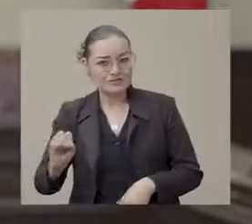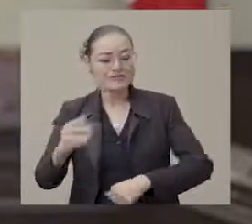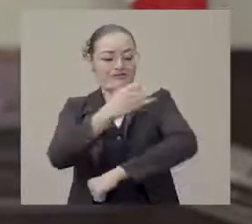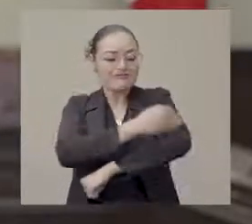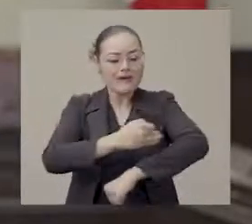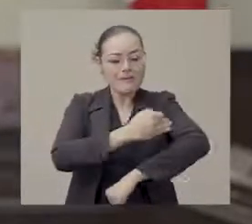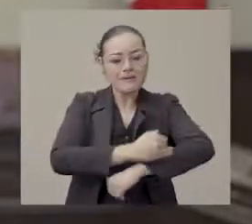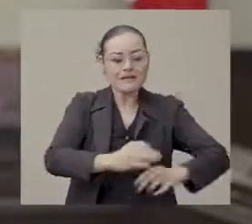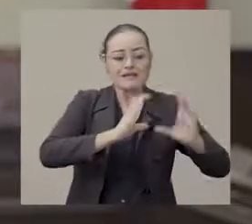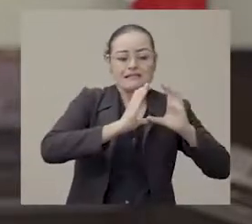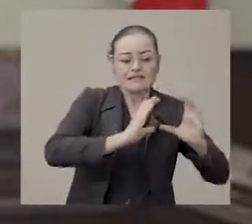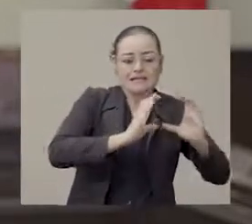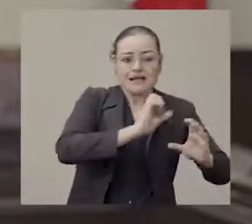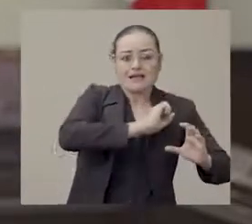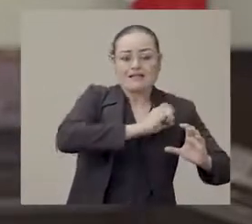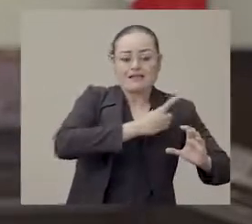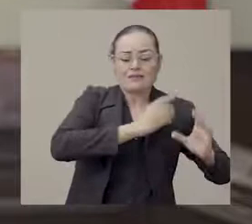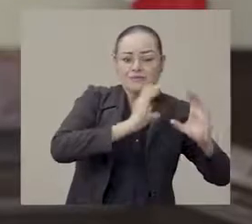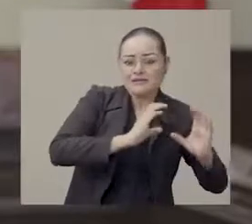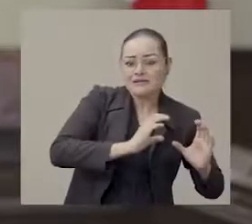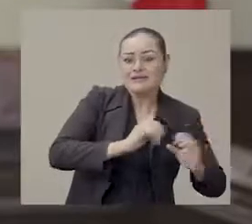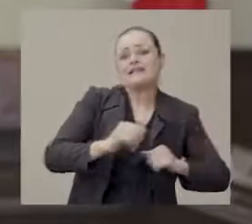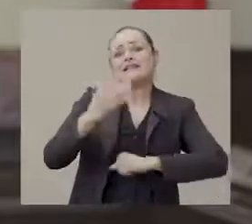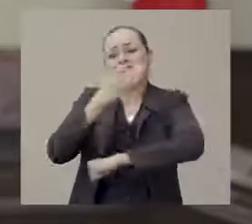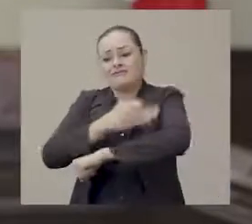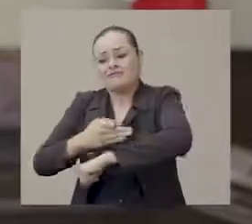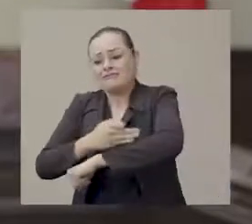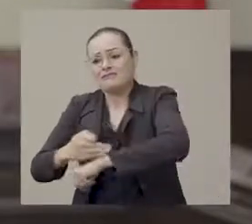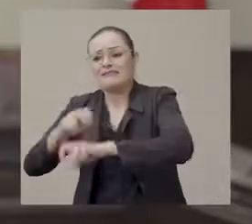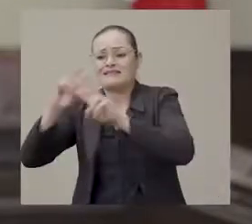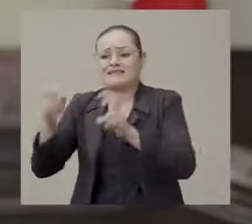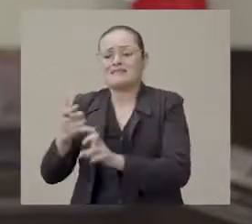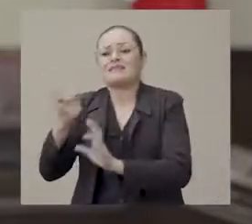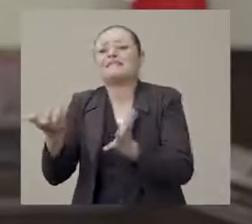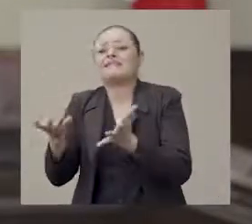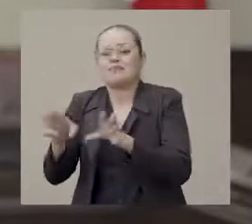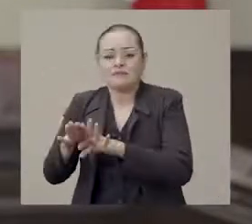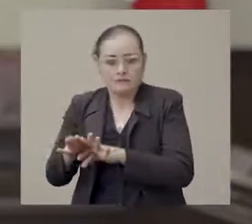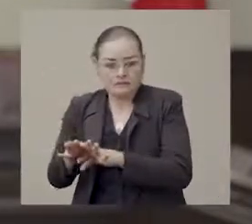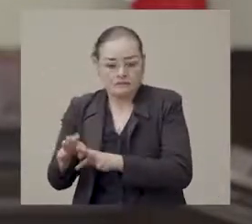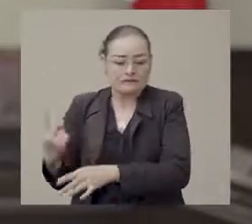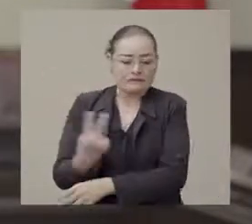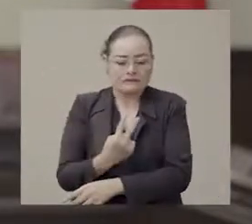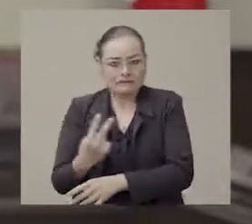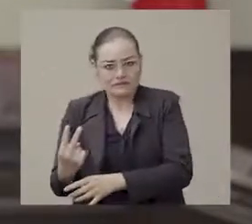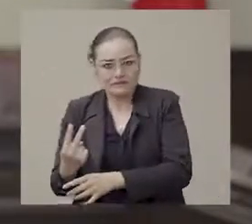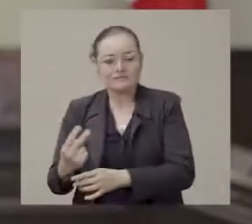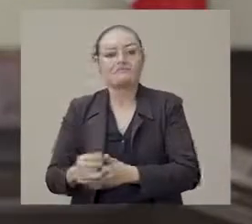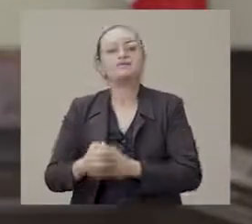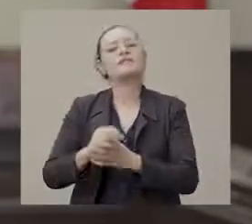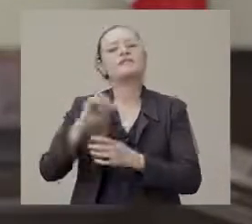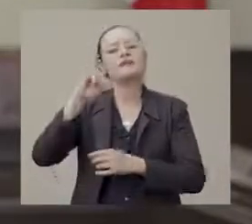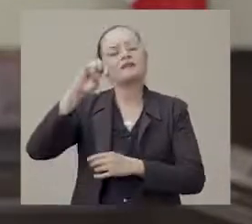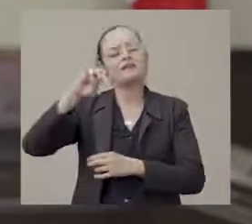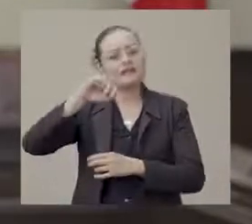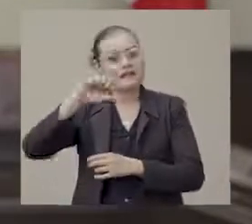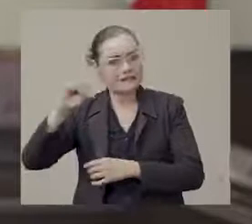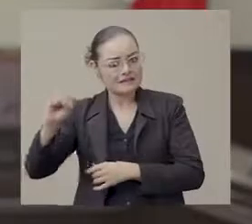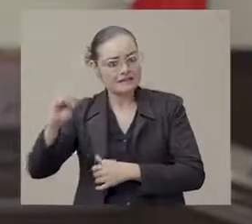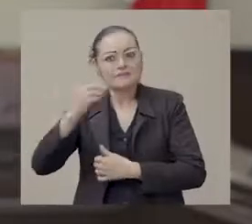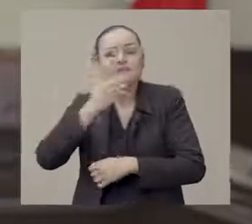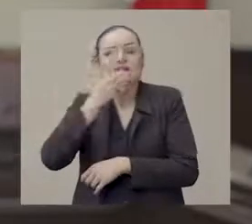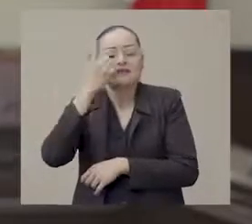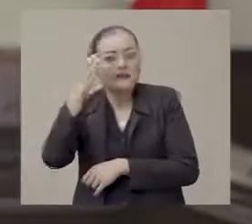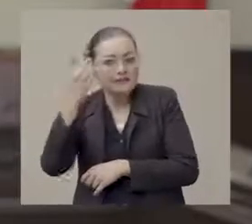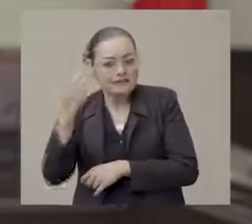proteger la salud de las familias y al mismo tiempo defender la economía familiar. Gracias a ello, de acuerdo al Seguro Social,